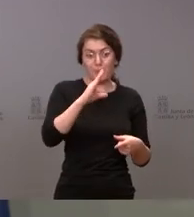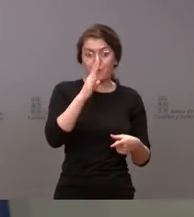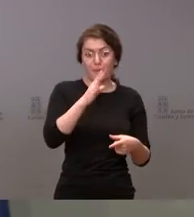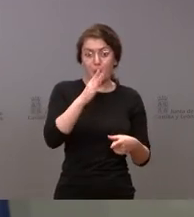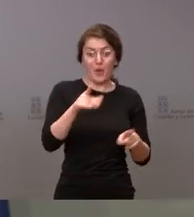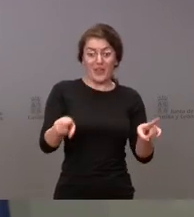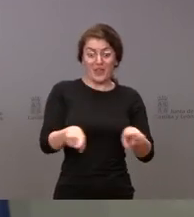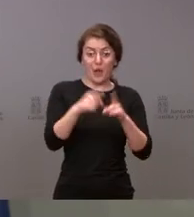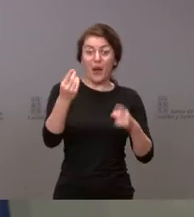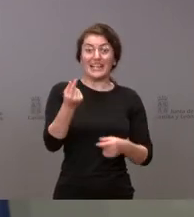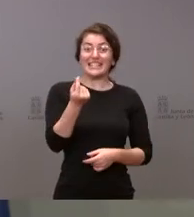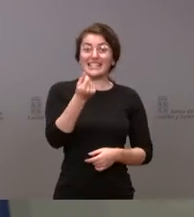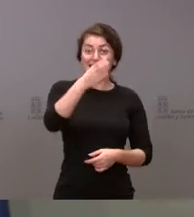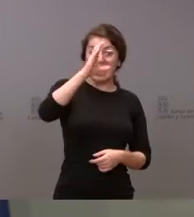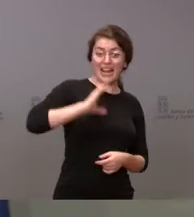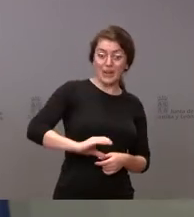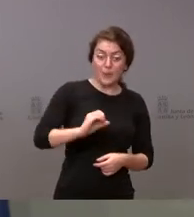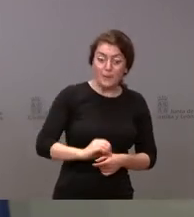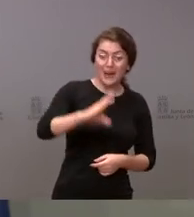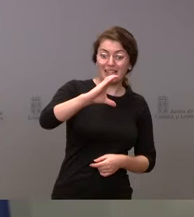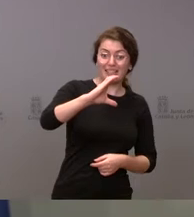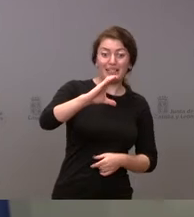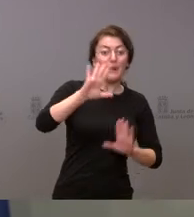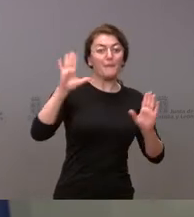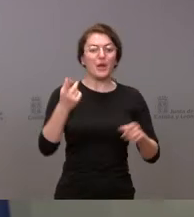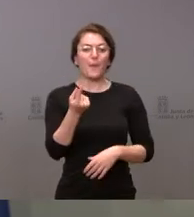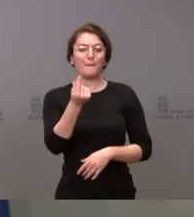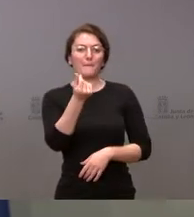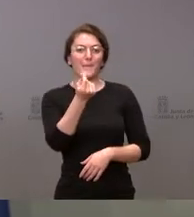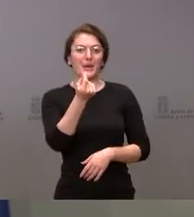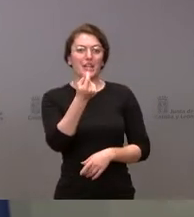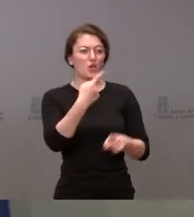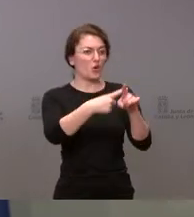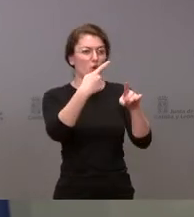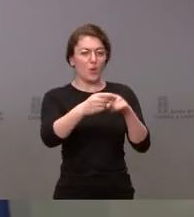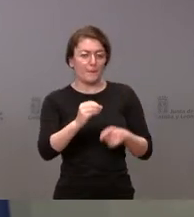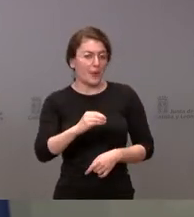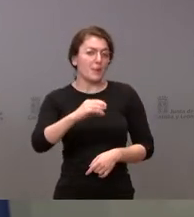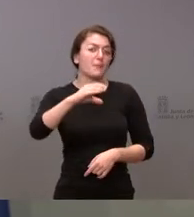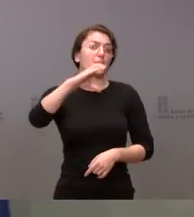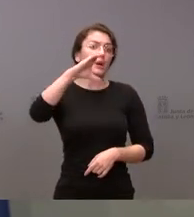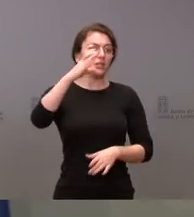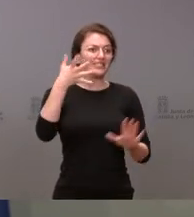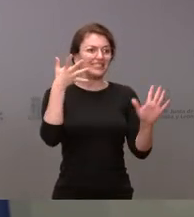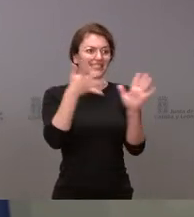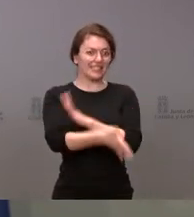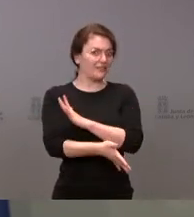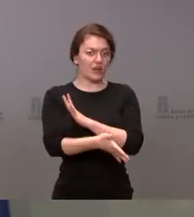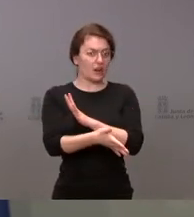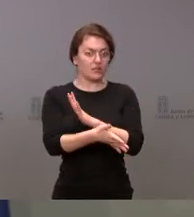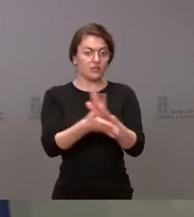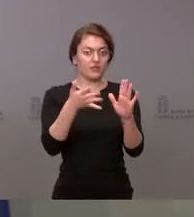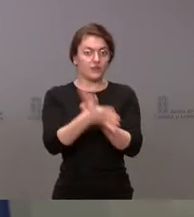incrementos salariales, el aumento de la inflación está siendo mucho mayor en esta ocasión de lo que es este incremento salarial y, por tanto, hay una pérdida de ese poder